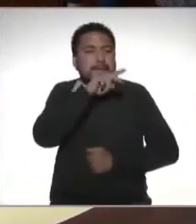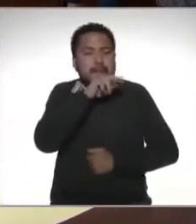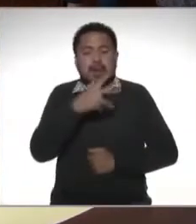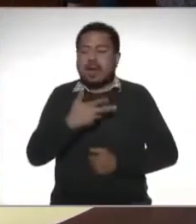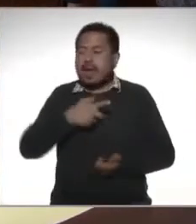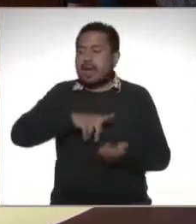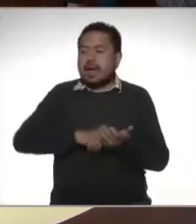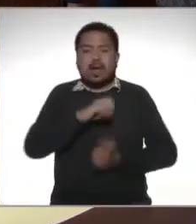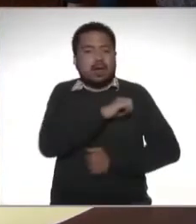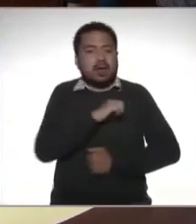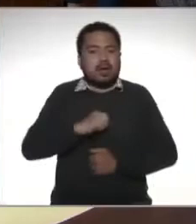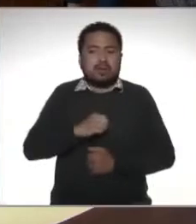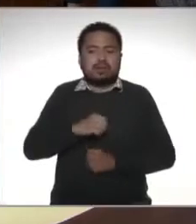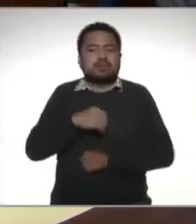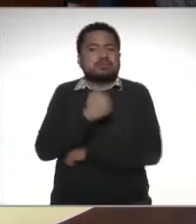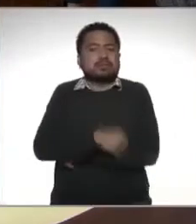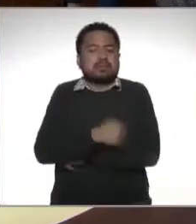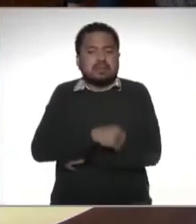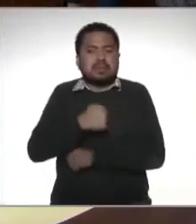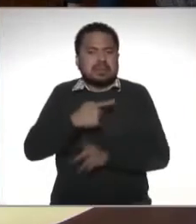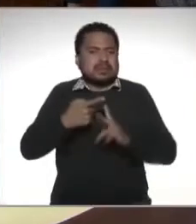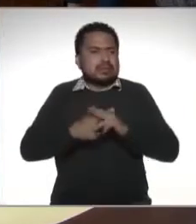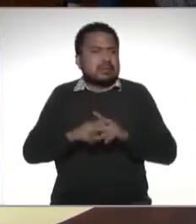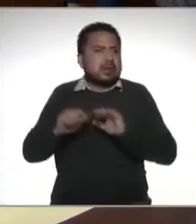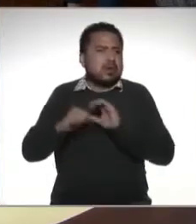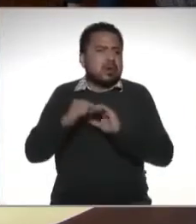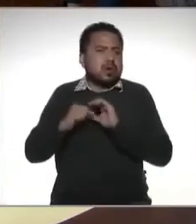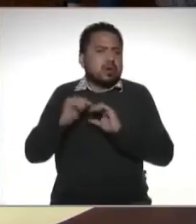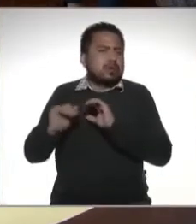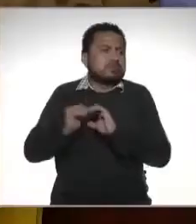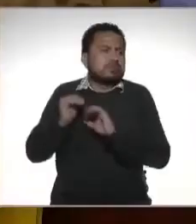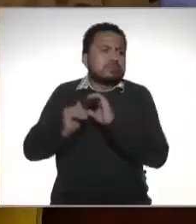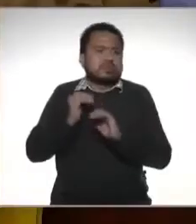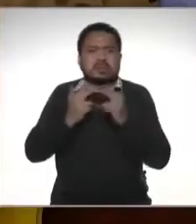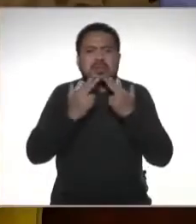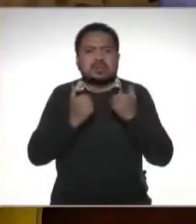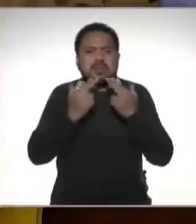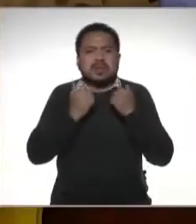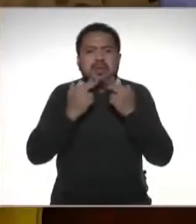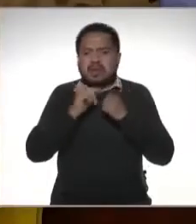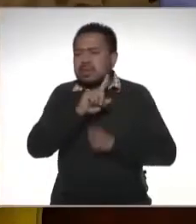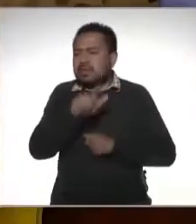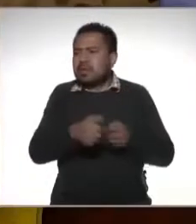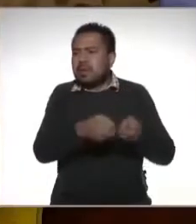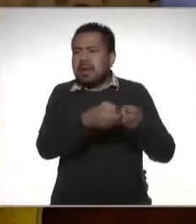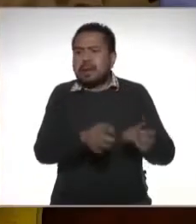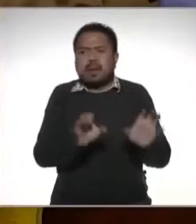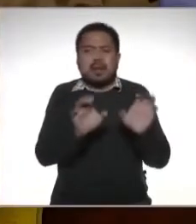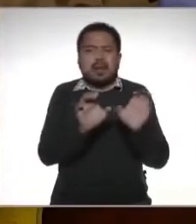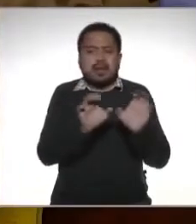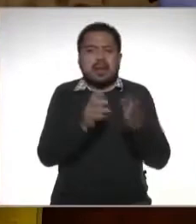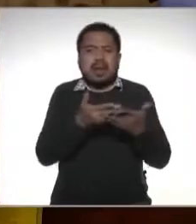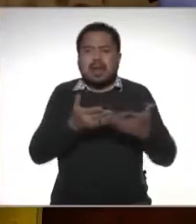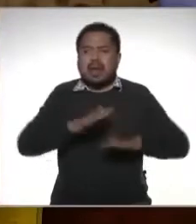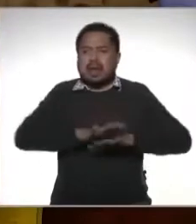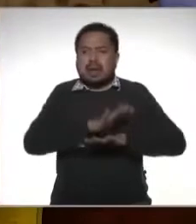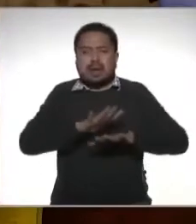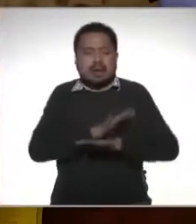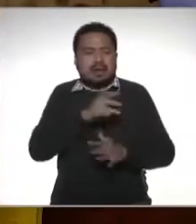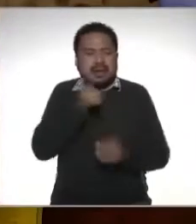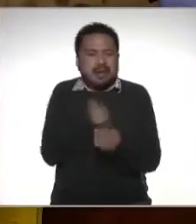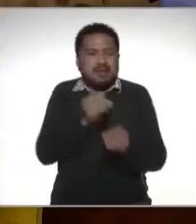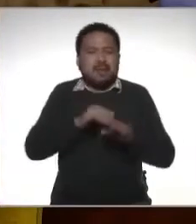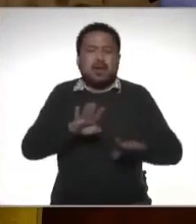obligaciones pendientes debido a que me empezaron a llegar correos del SAT después de haber perdido la constancia y haber actualizado mis datos